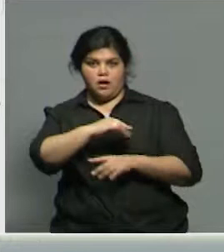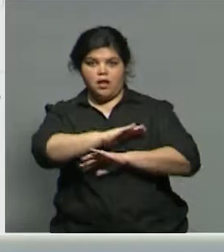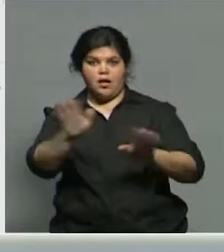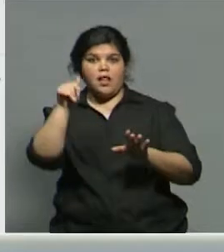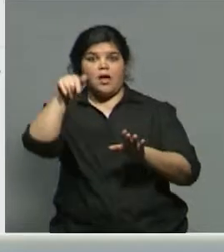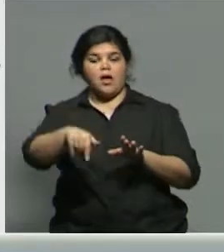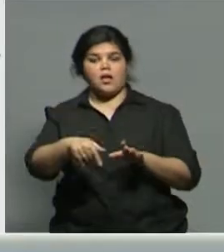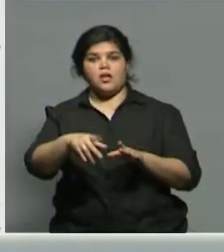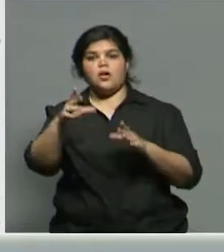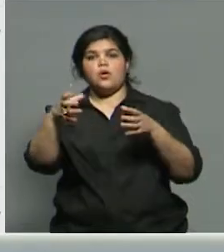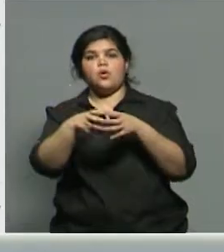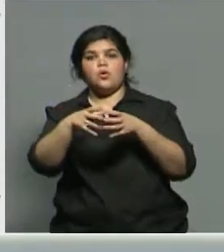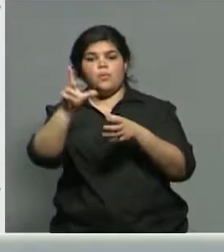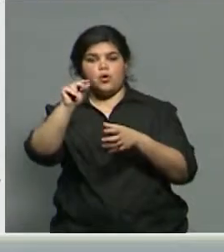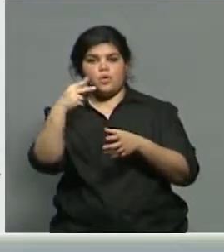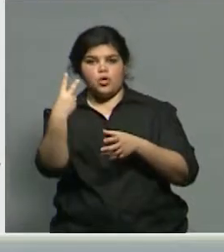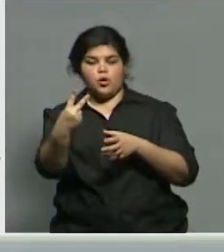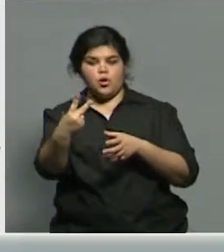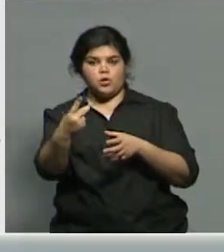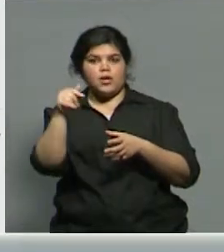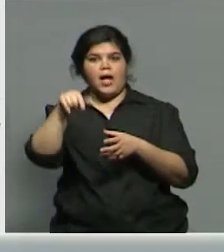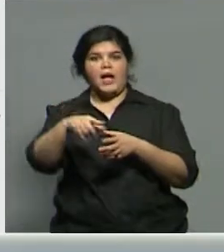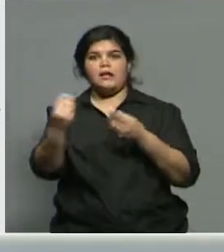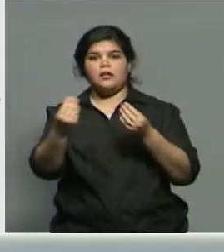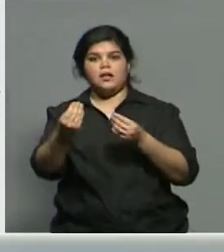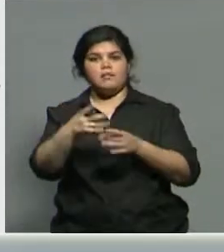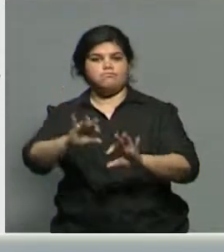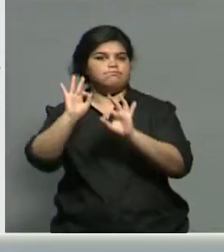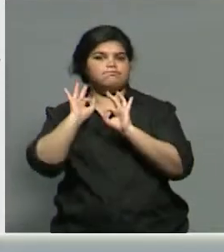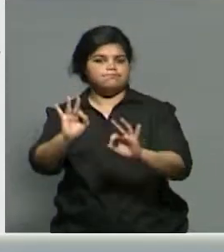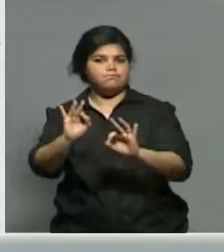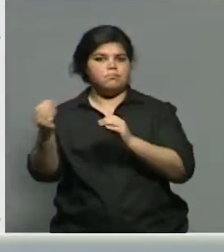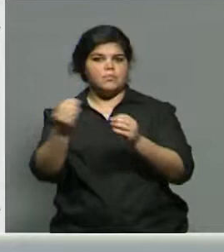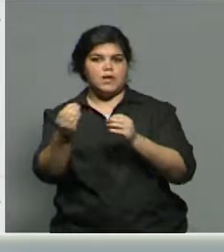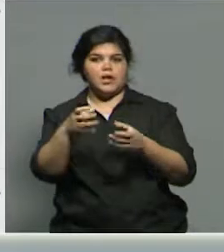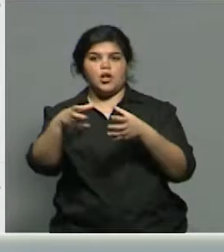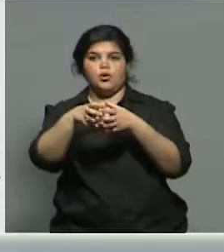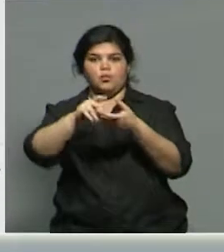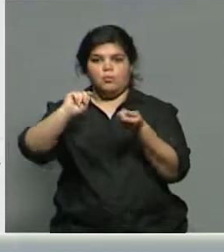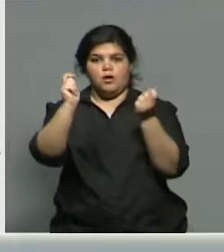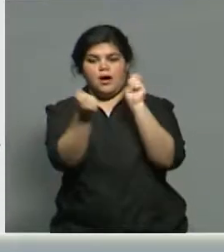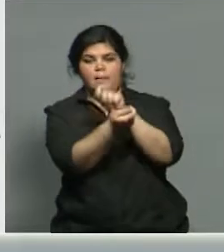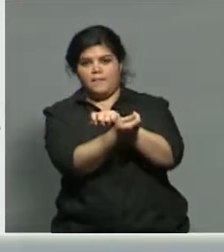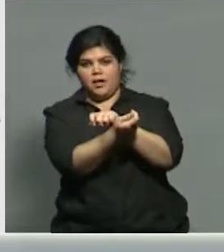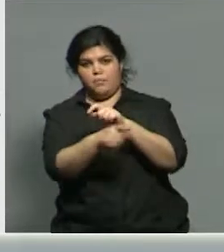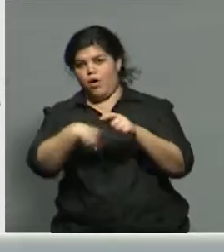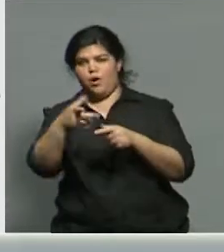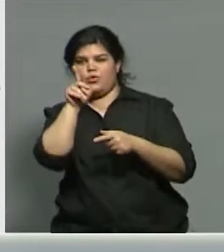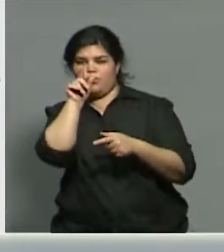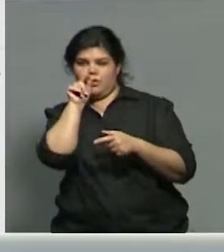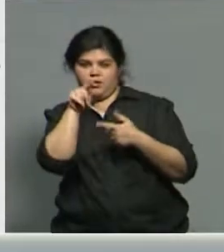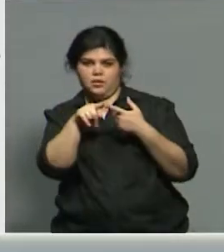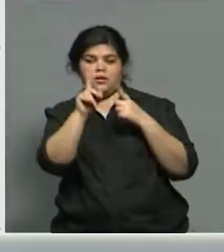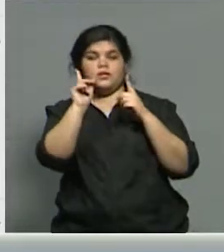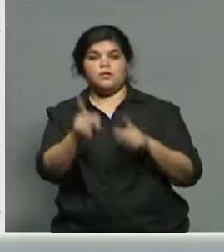Sala 2 de la Cámara Federal de Apelaciones es el cierre perfecto para la campaña electoral de Cambiemos, fue otro de sus Twitter y también, como